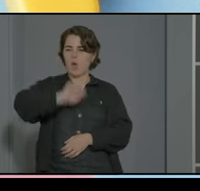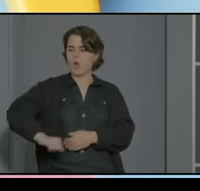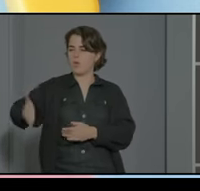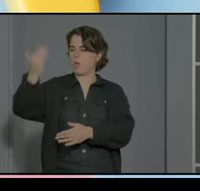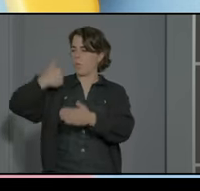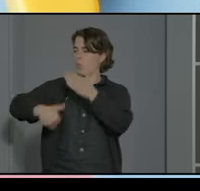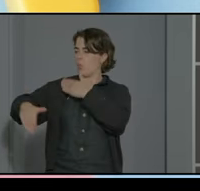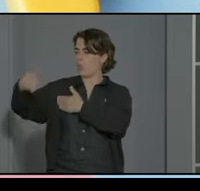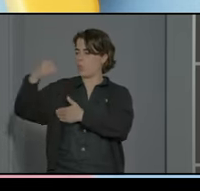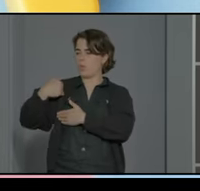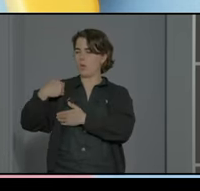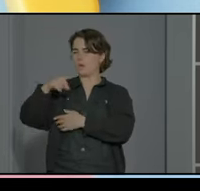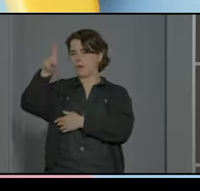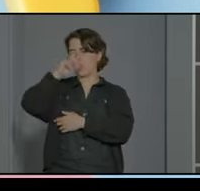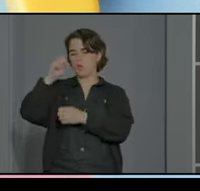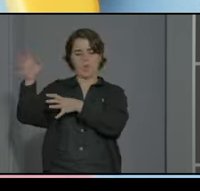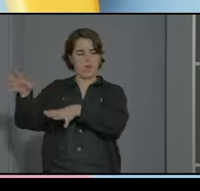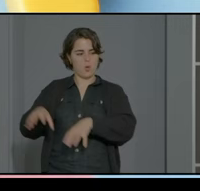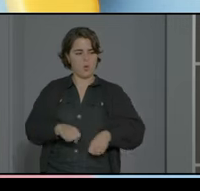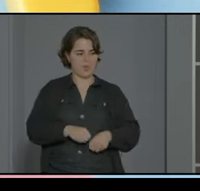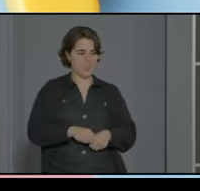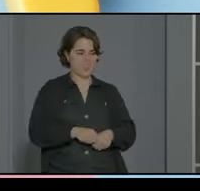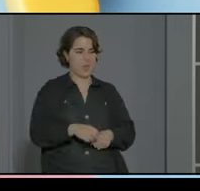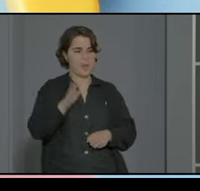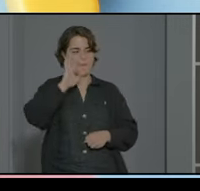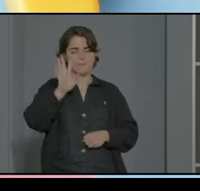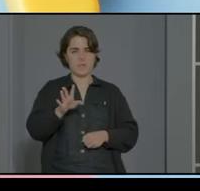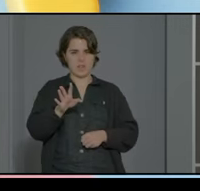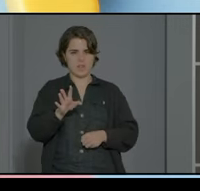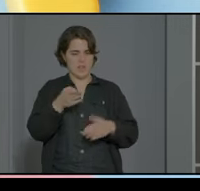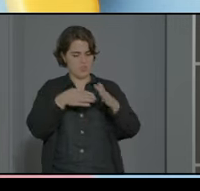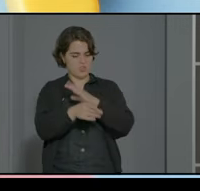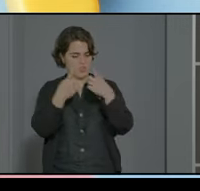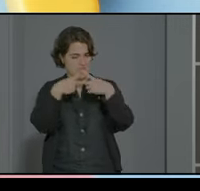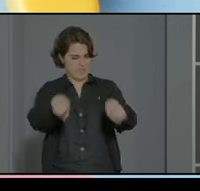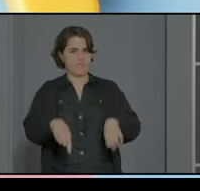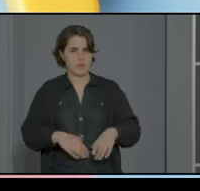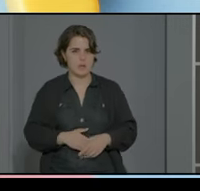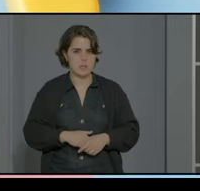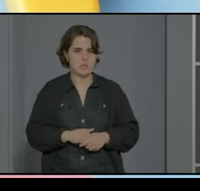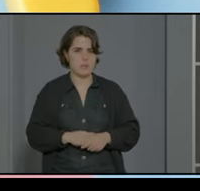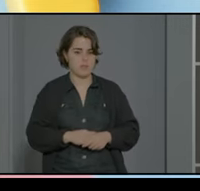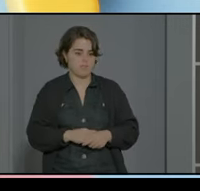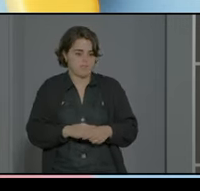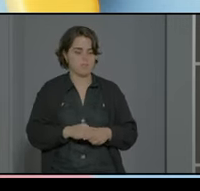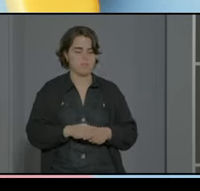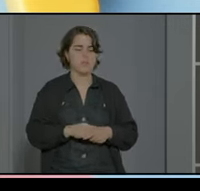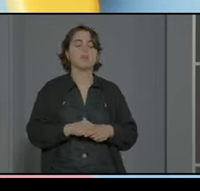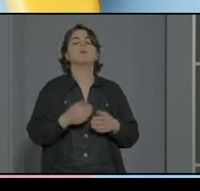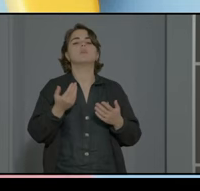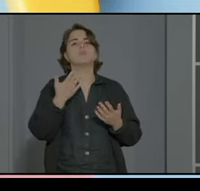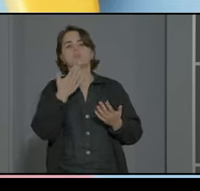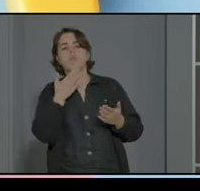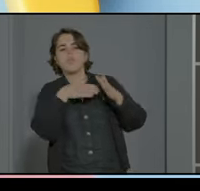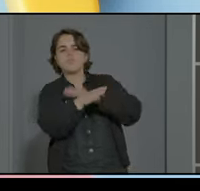momento de esa acogida parece que así entras de otra forma al centro ya entras